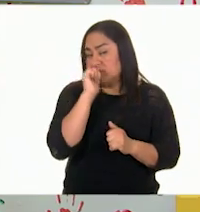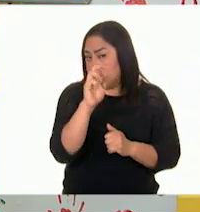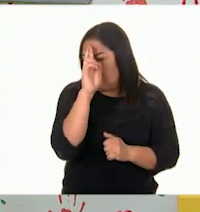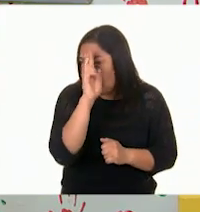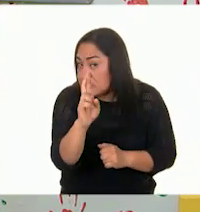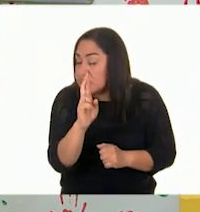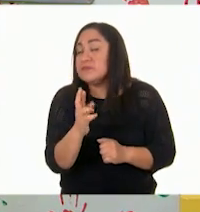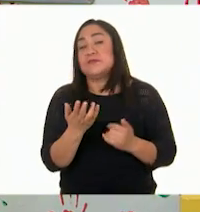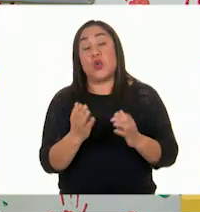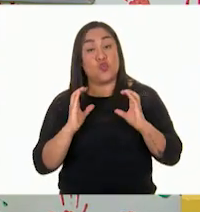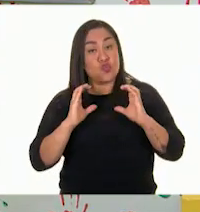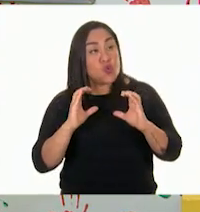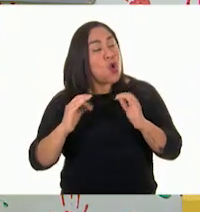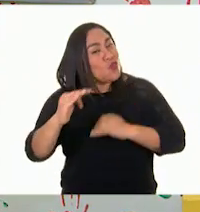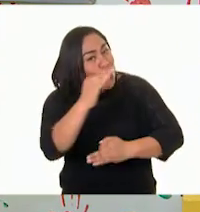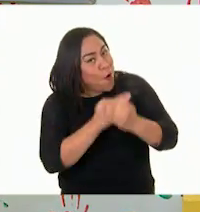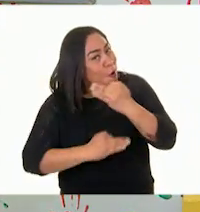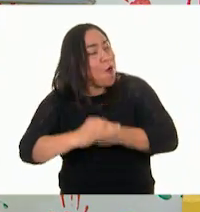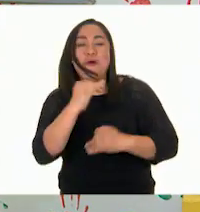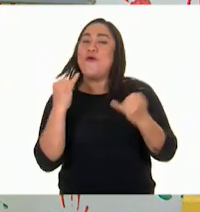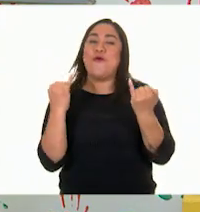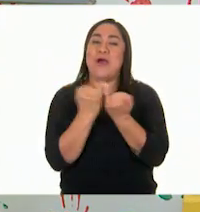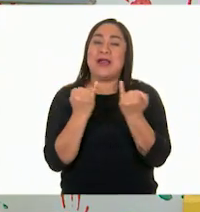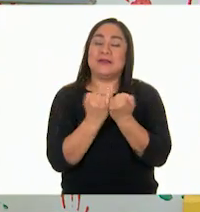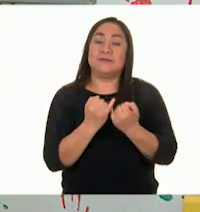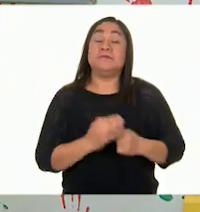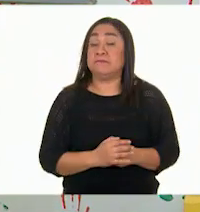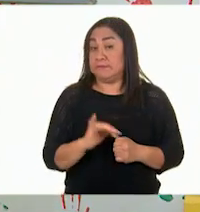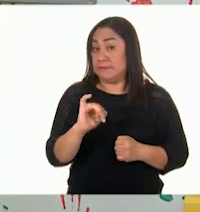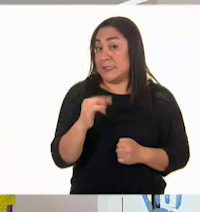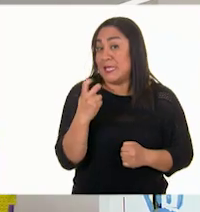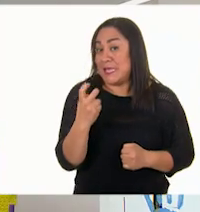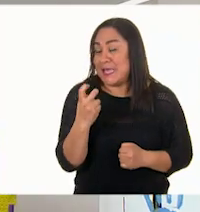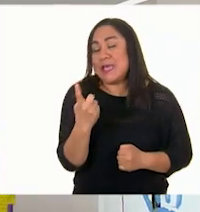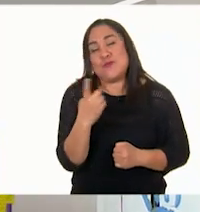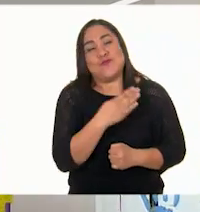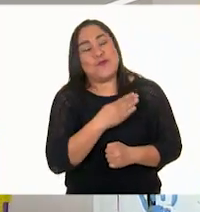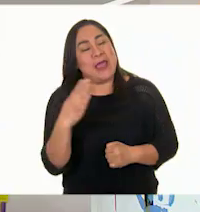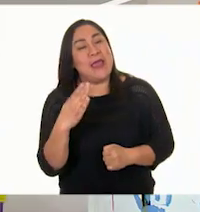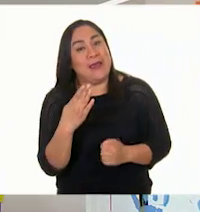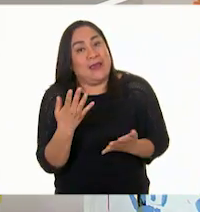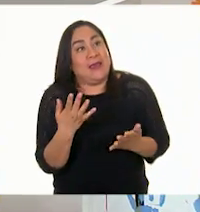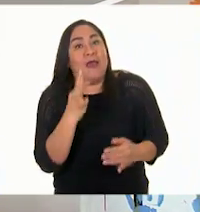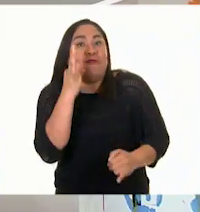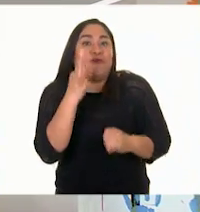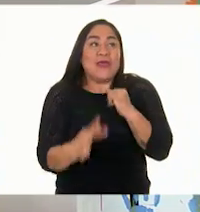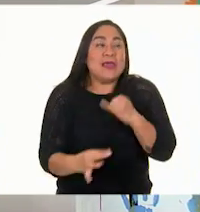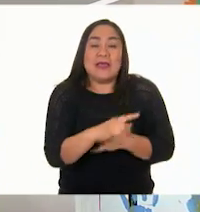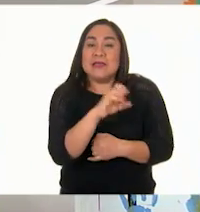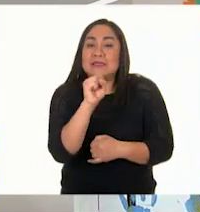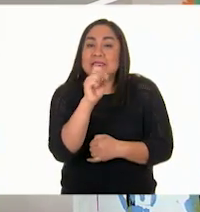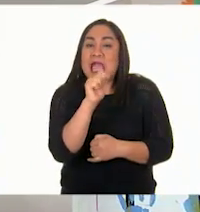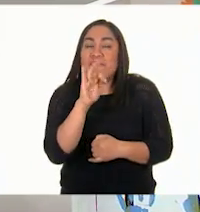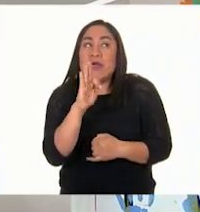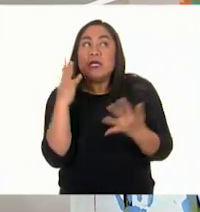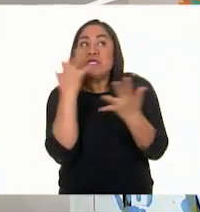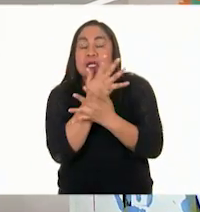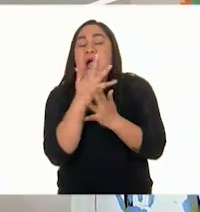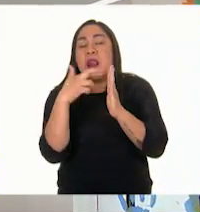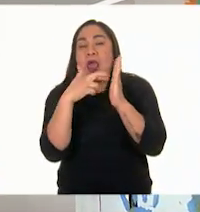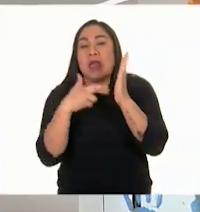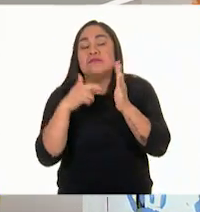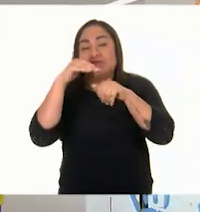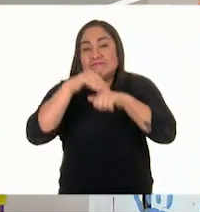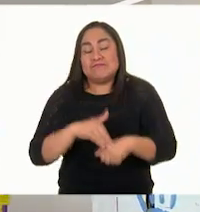Nos cuidamos entre todas y todos. Así es. Y lo bueno es que al final Staff siguió las reglas manejando despacio y se